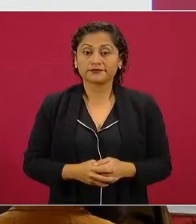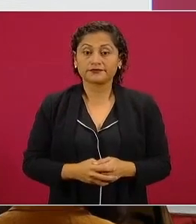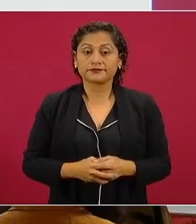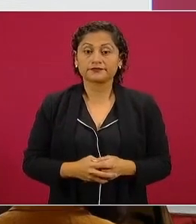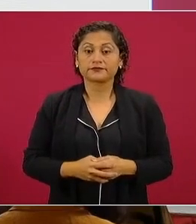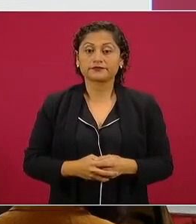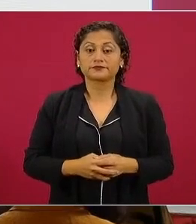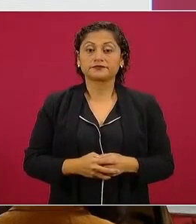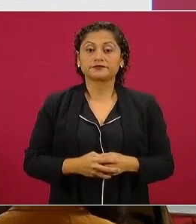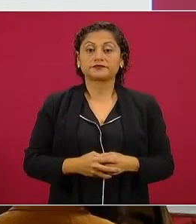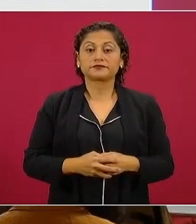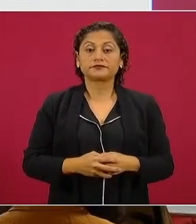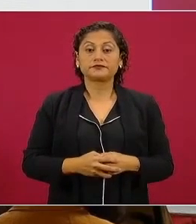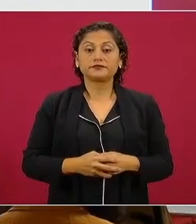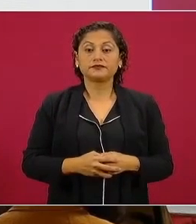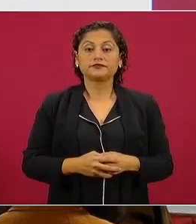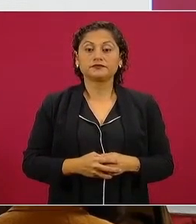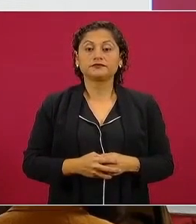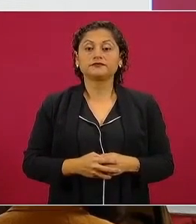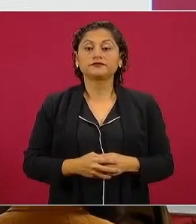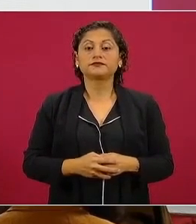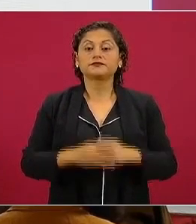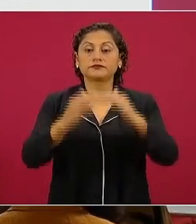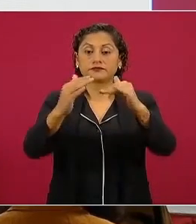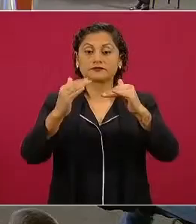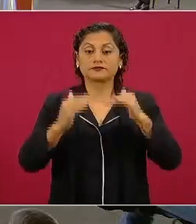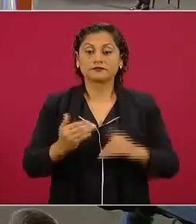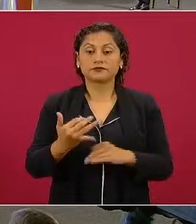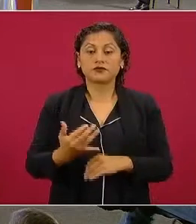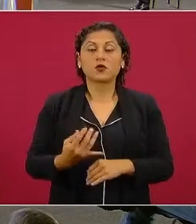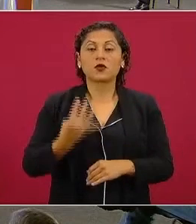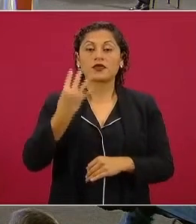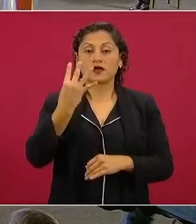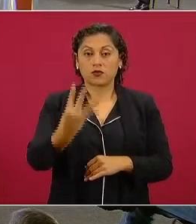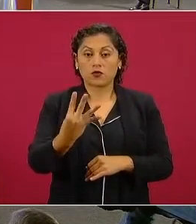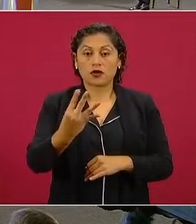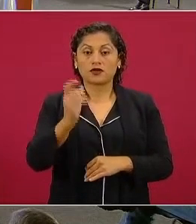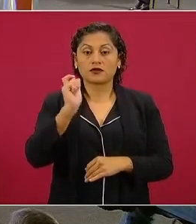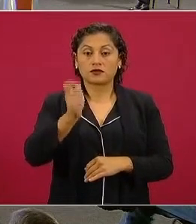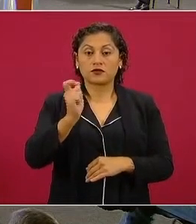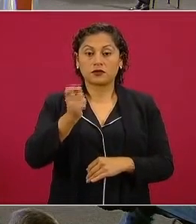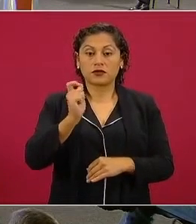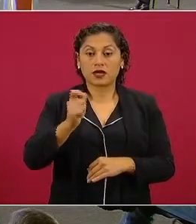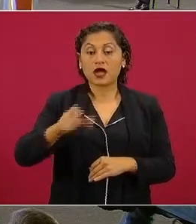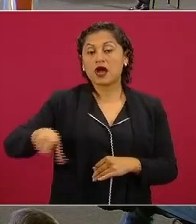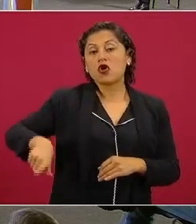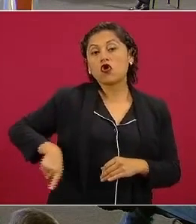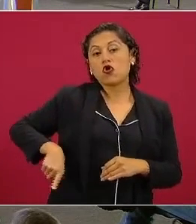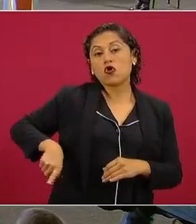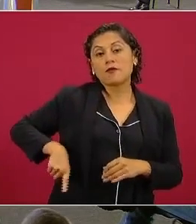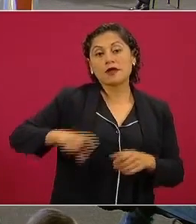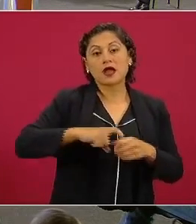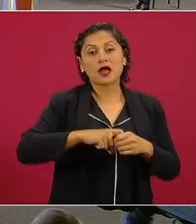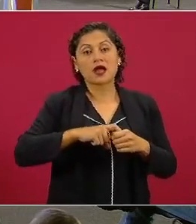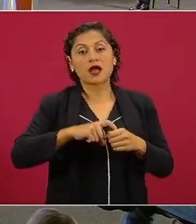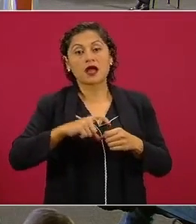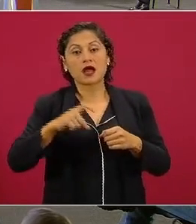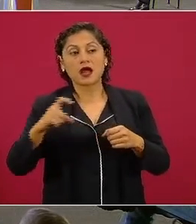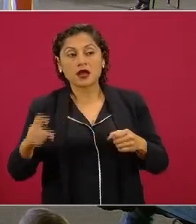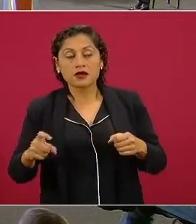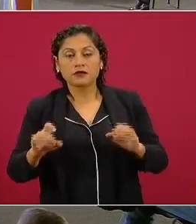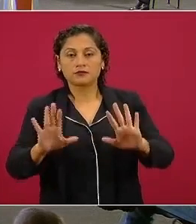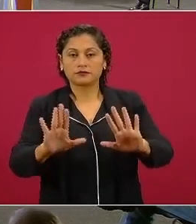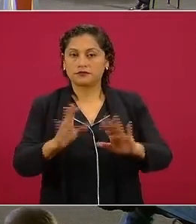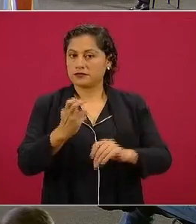54 la descentralización del gobierno esta está en proceso pero la vamos a cumplir